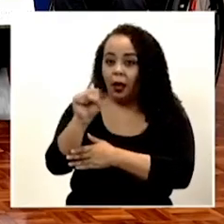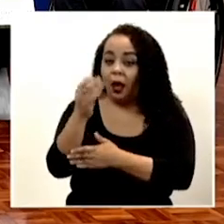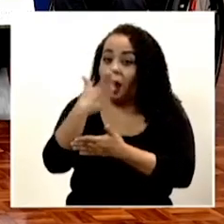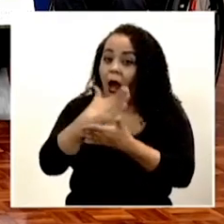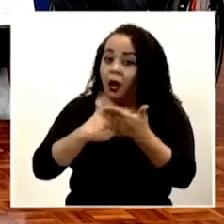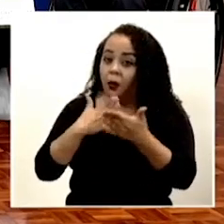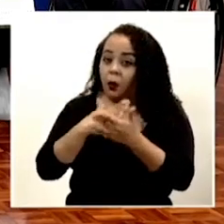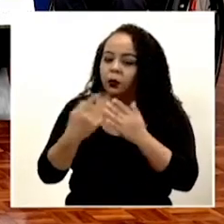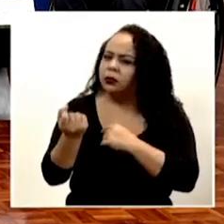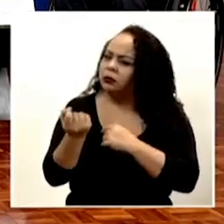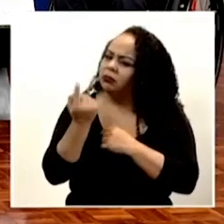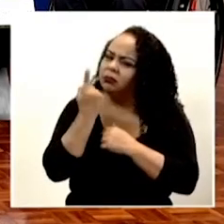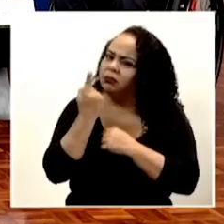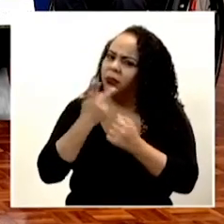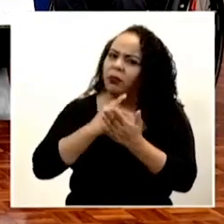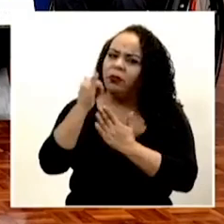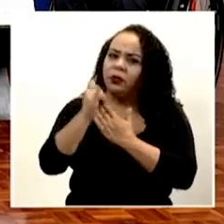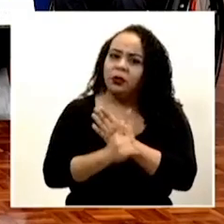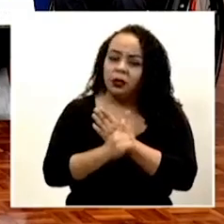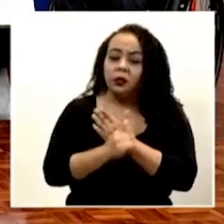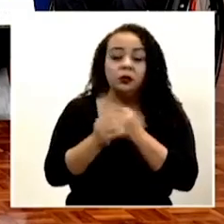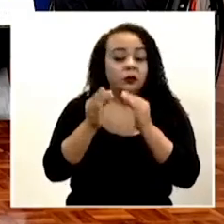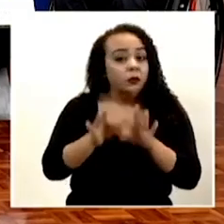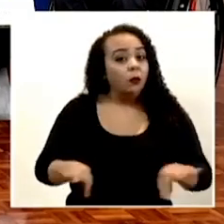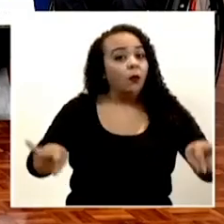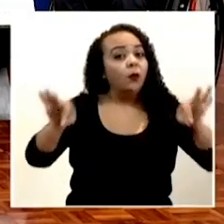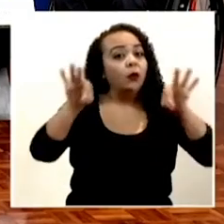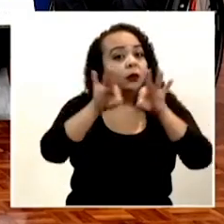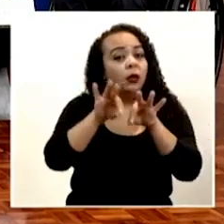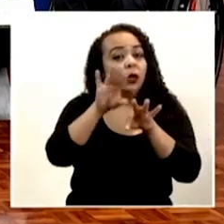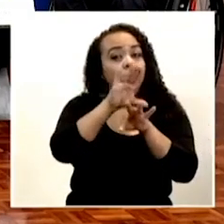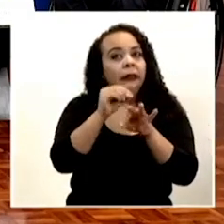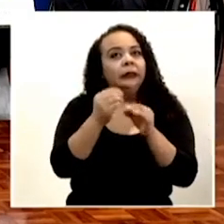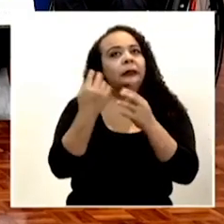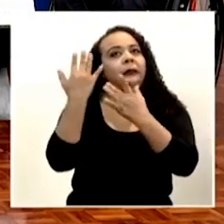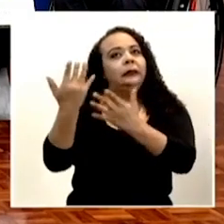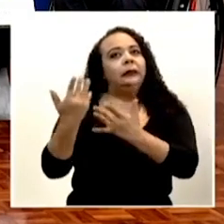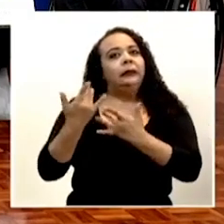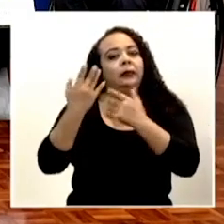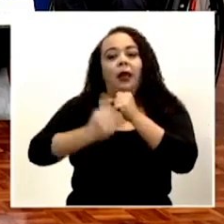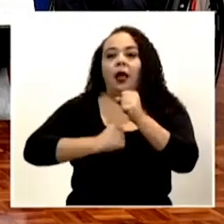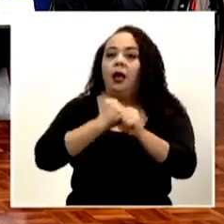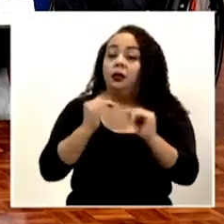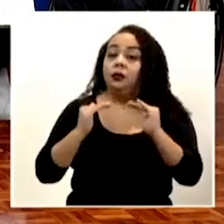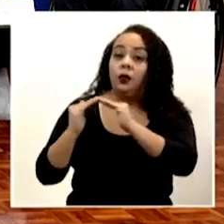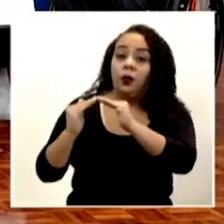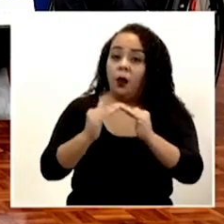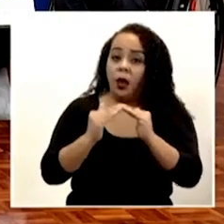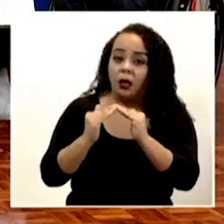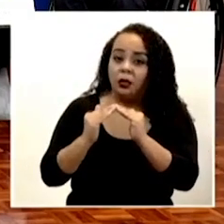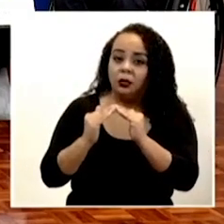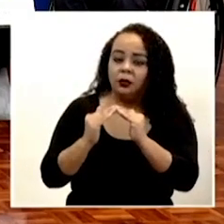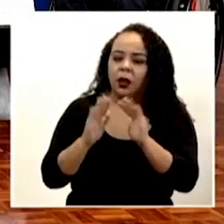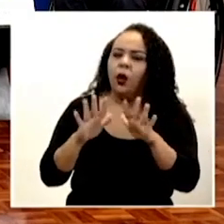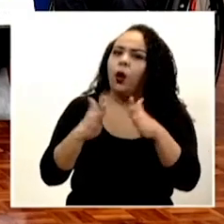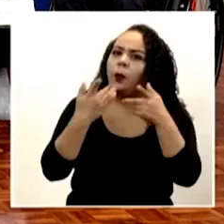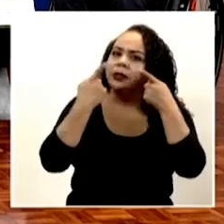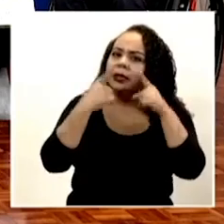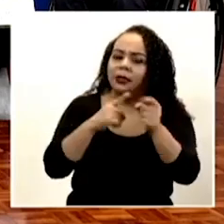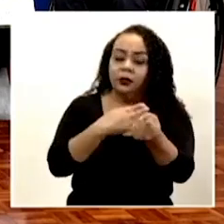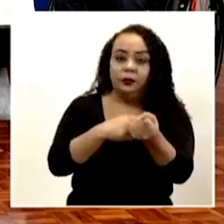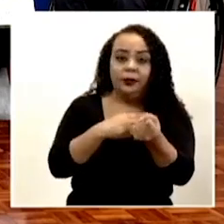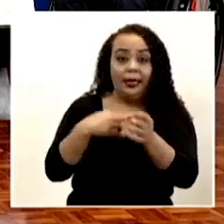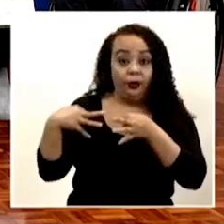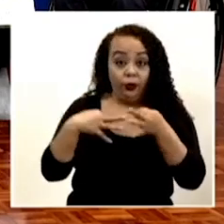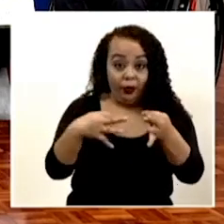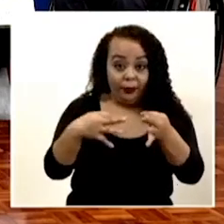han interpretado que proyectos de gran importancia y esperados por años en las comunidades, como es el caso del hospital de